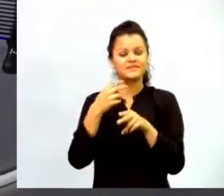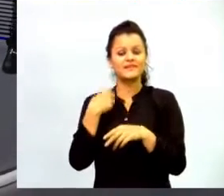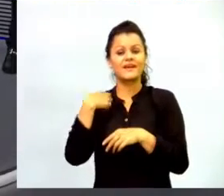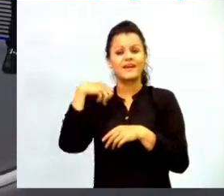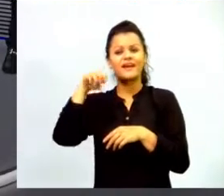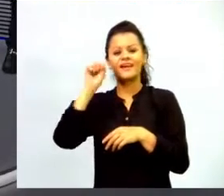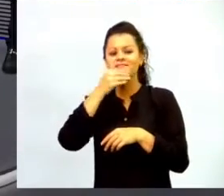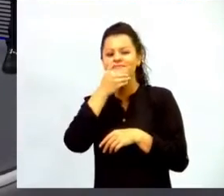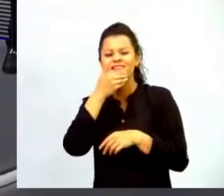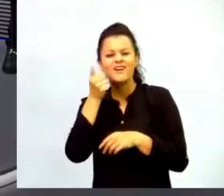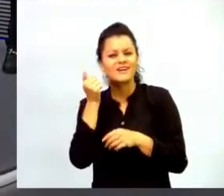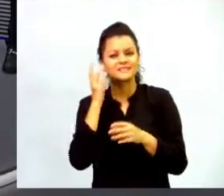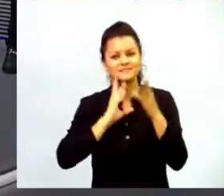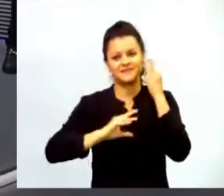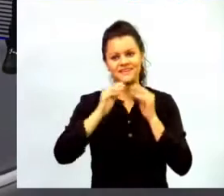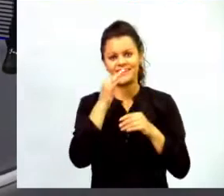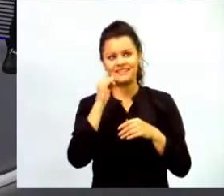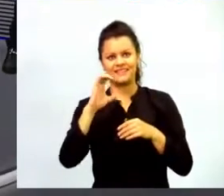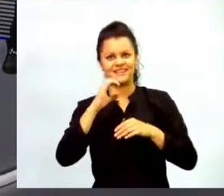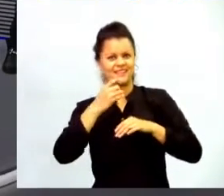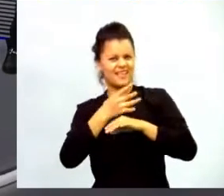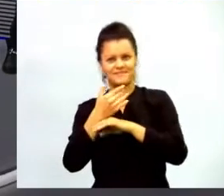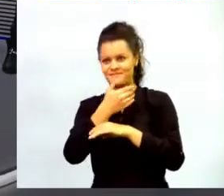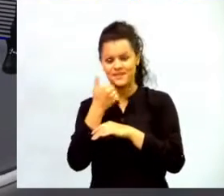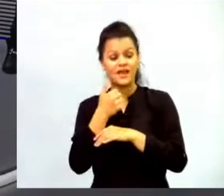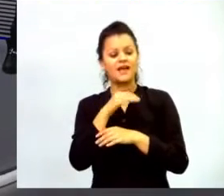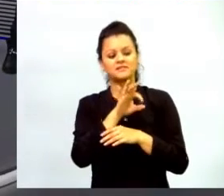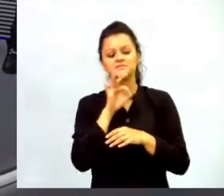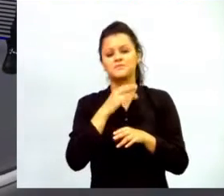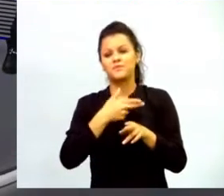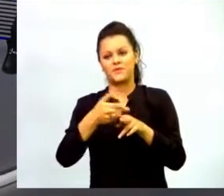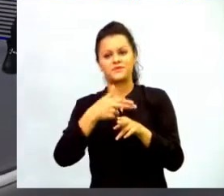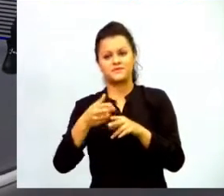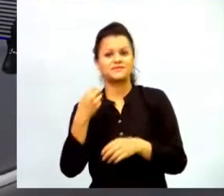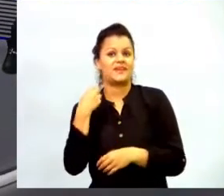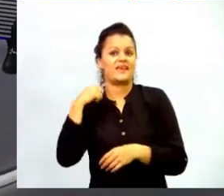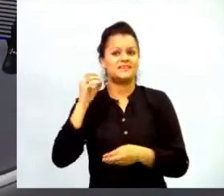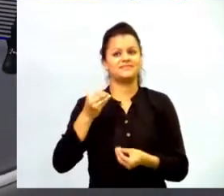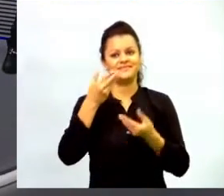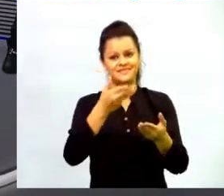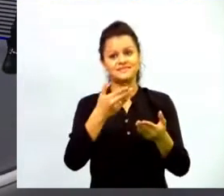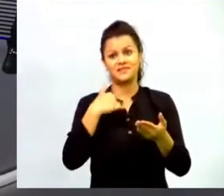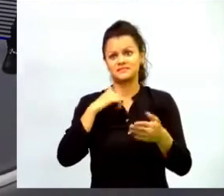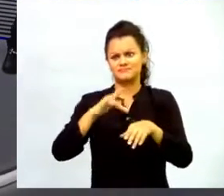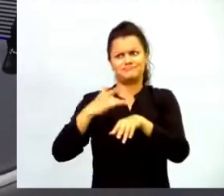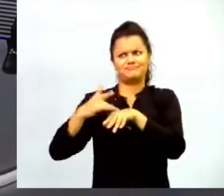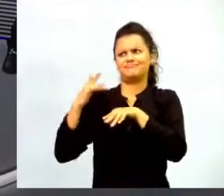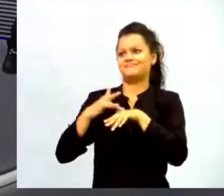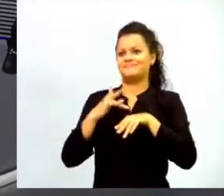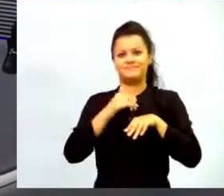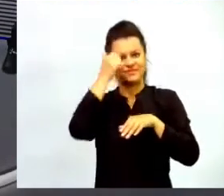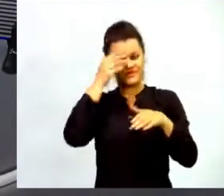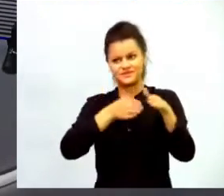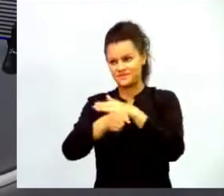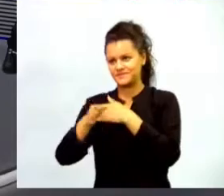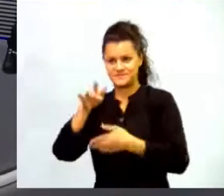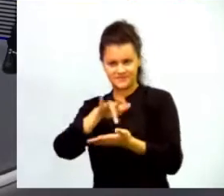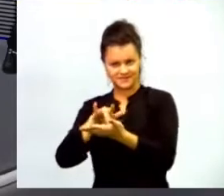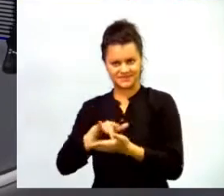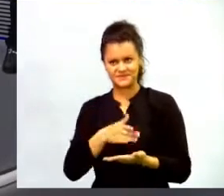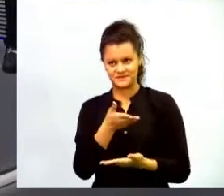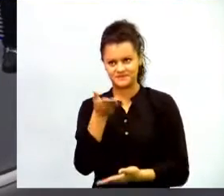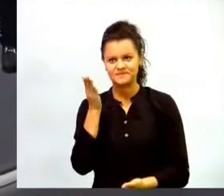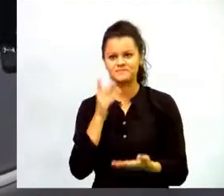experiencia TIC y esto es algo que se repite año a año entonces si hay incentivos hay mucha motivación para que los profes participen en estos proyectos